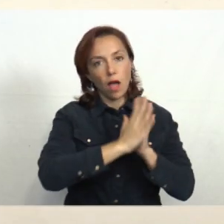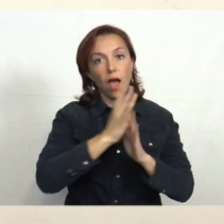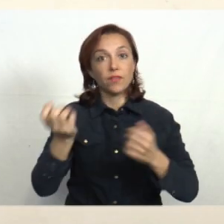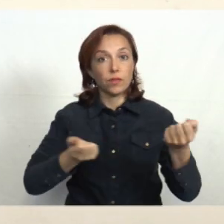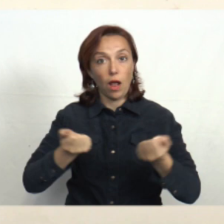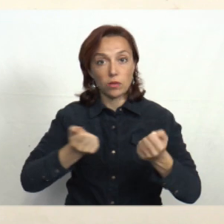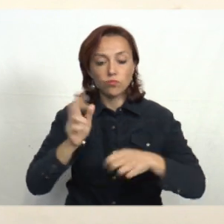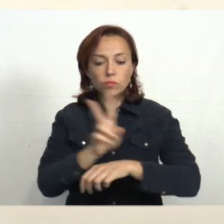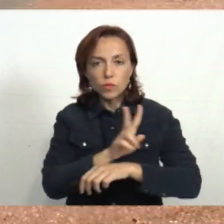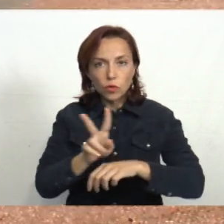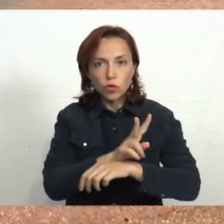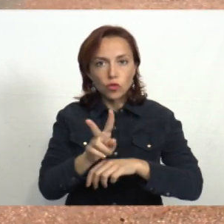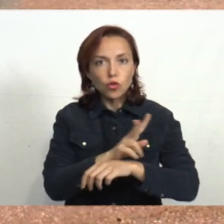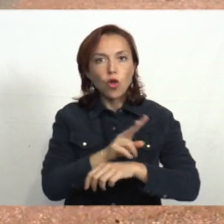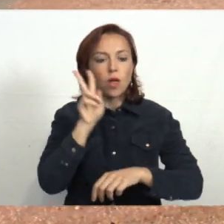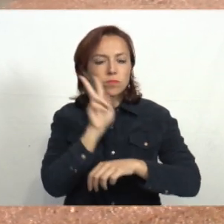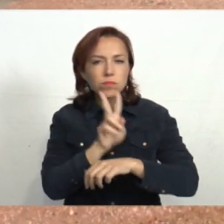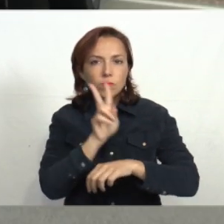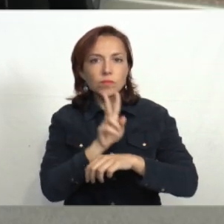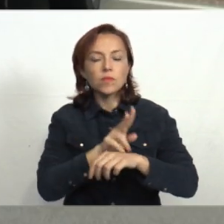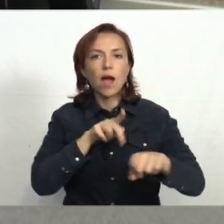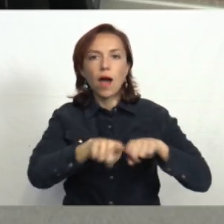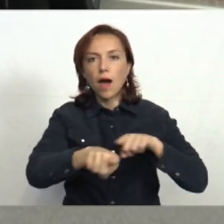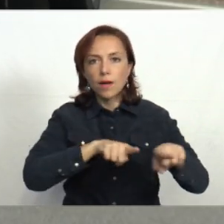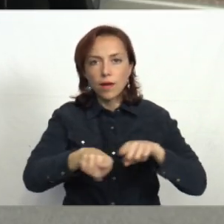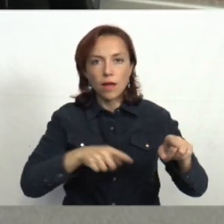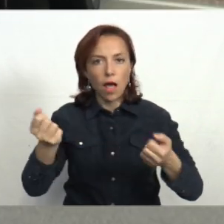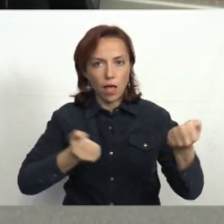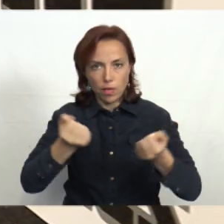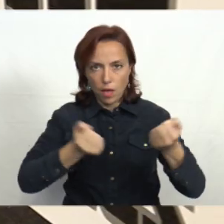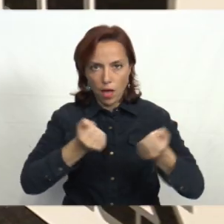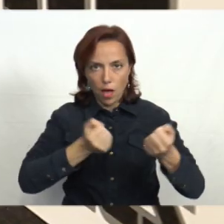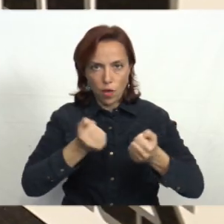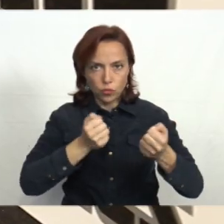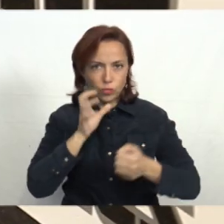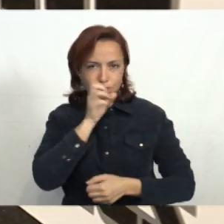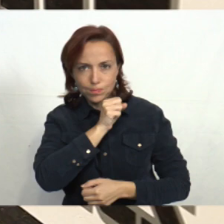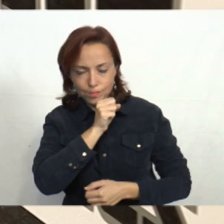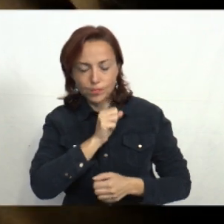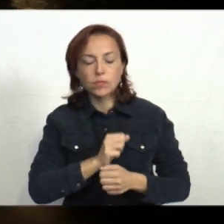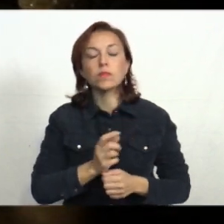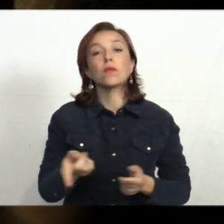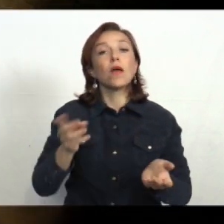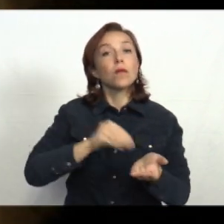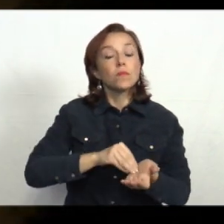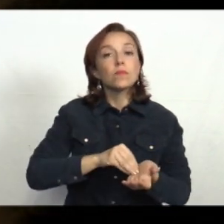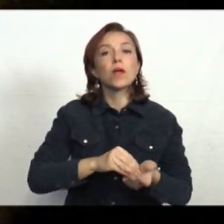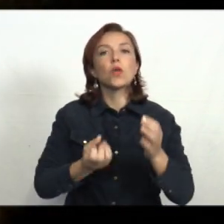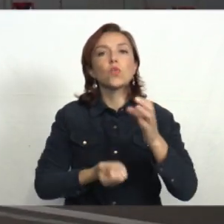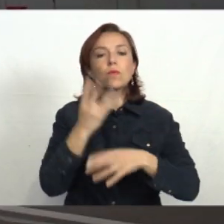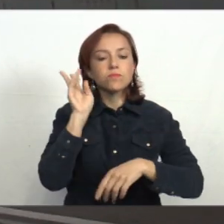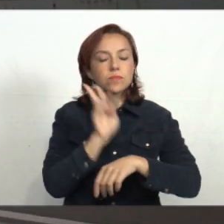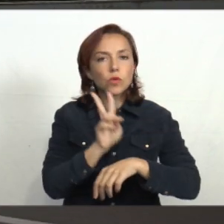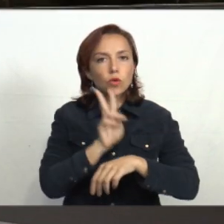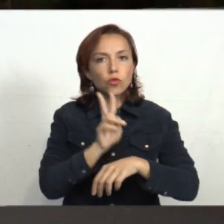coordinada para prevenir las carreras clandestinas de vehículos denominadas picadas. Además, se desarrolla un nuevo patrullaje de la